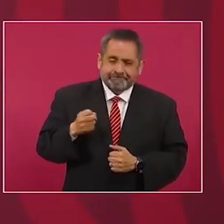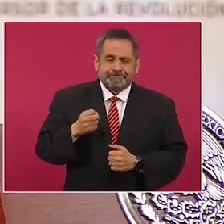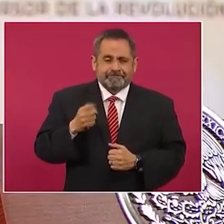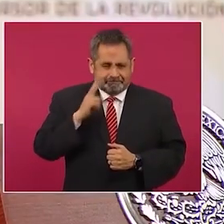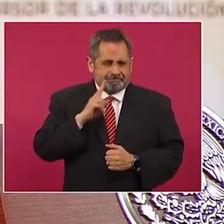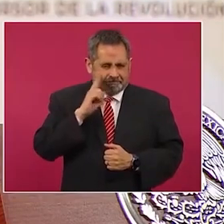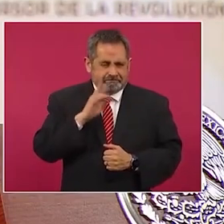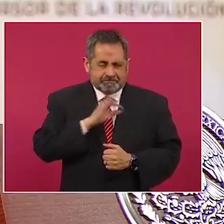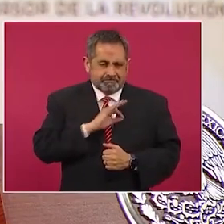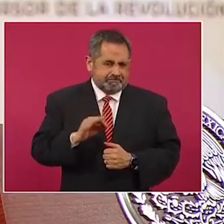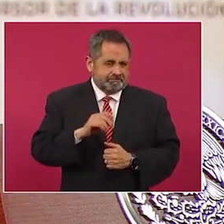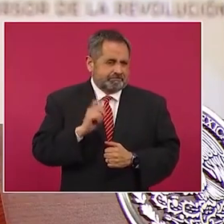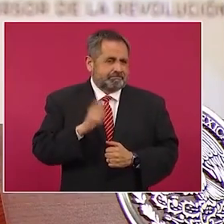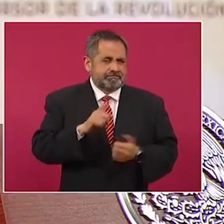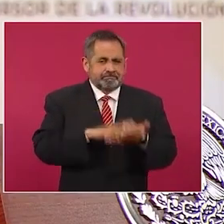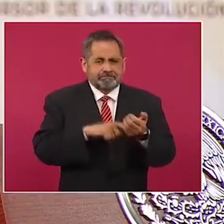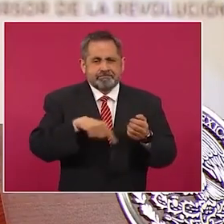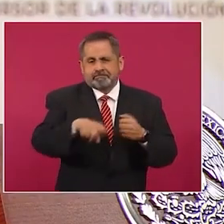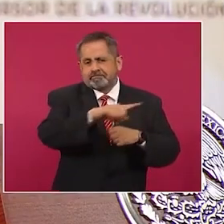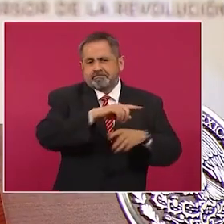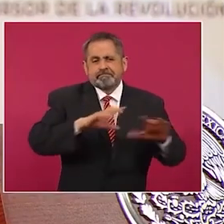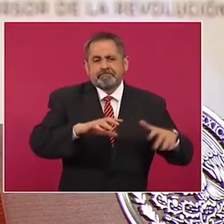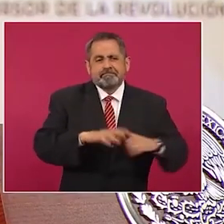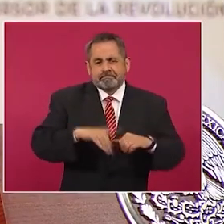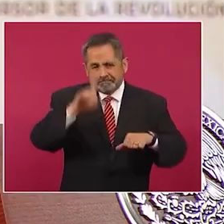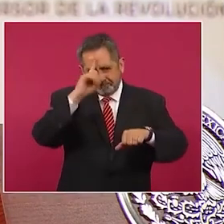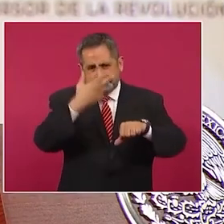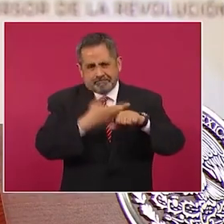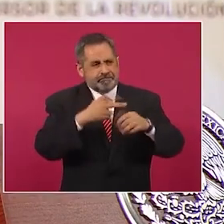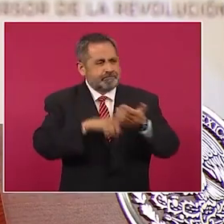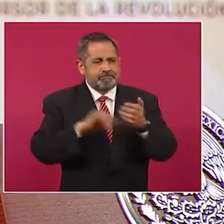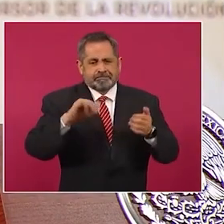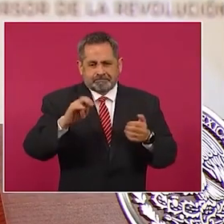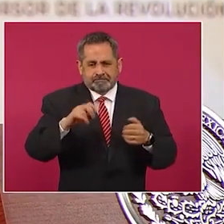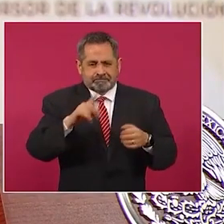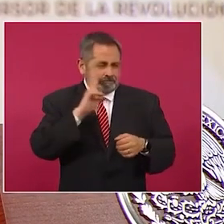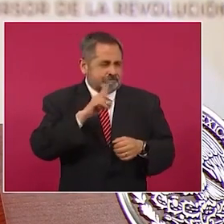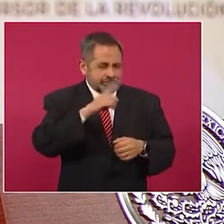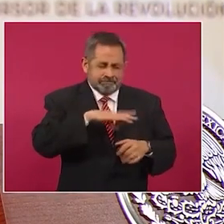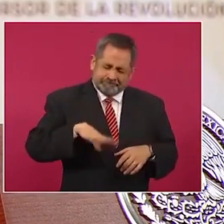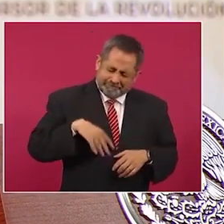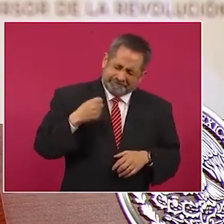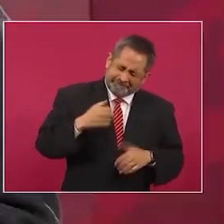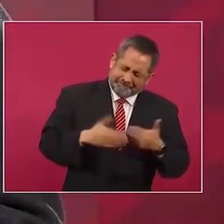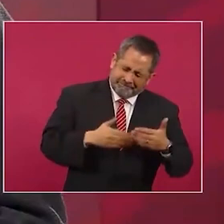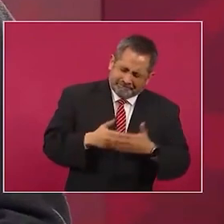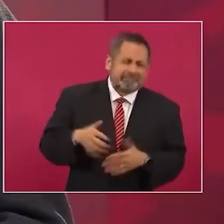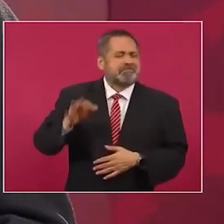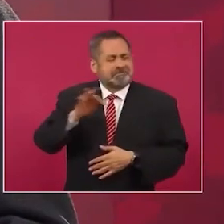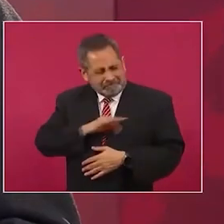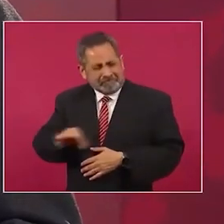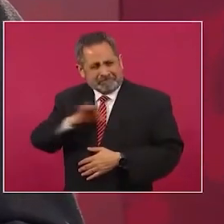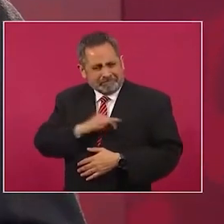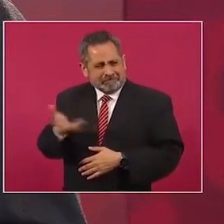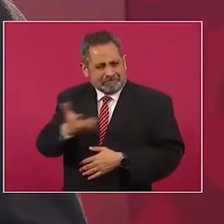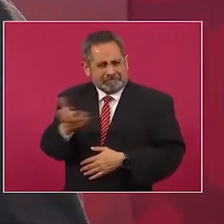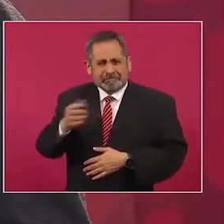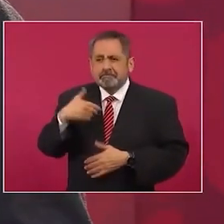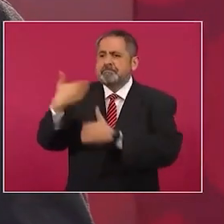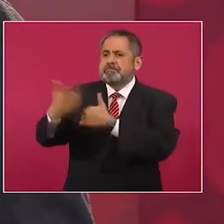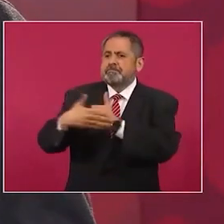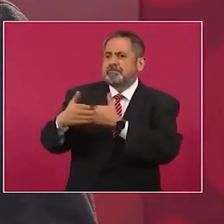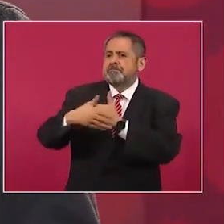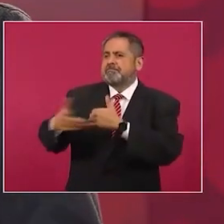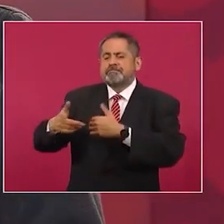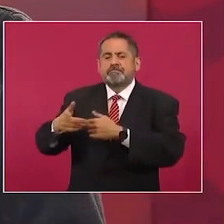los consejeros del INE, se puede llevar a cabo la consulta, que es